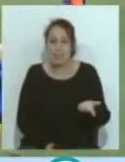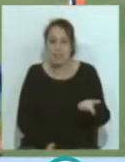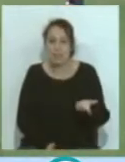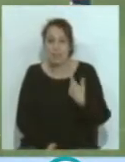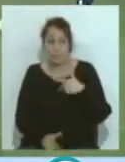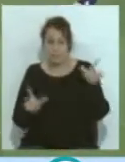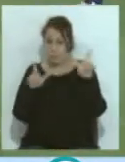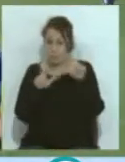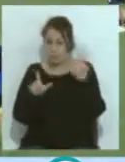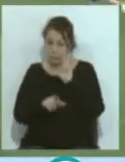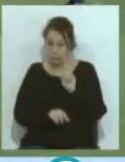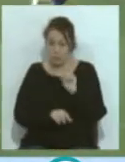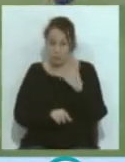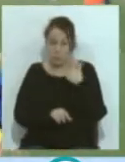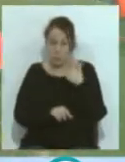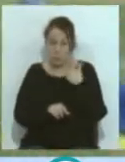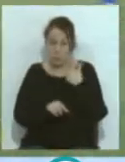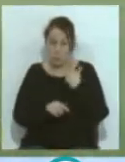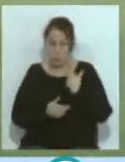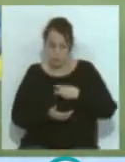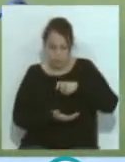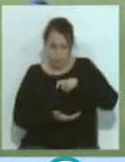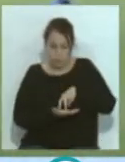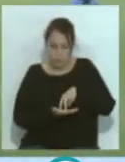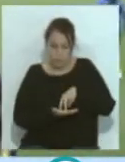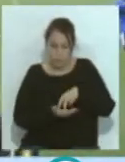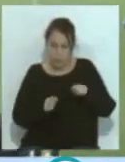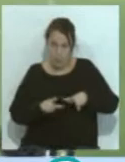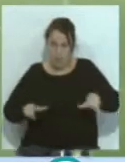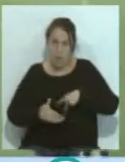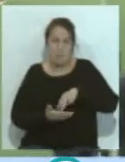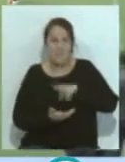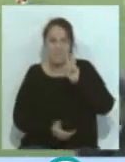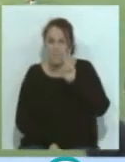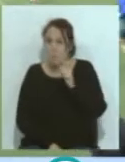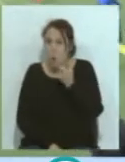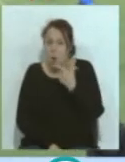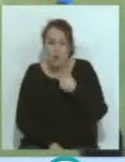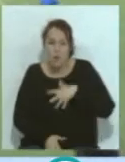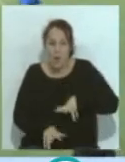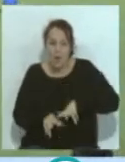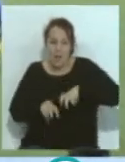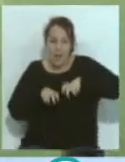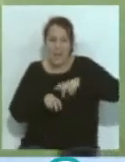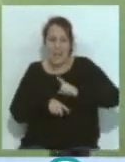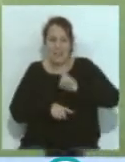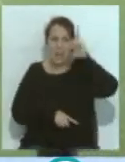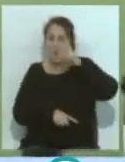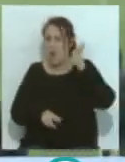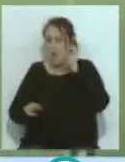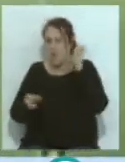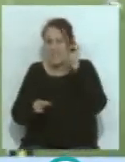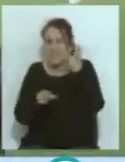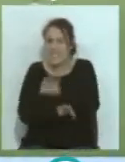en la televisión, yo estaba en el terreno de juego, se ven pocas cosas, estás arriba en la tribuna, no escuchás absolutamente